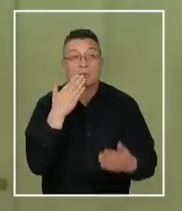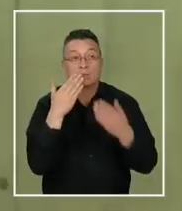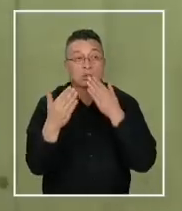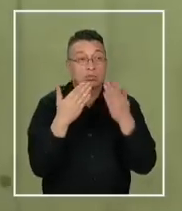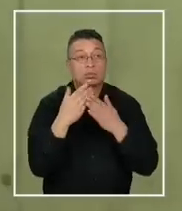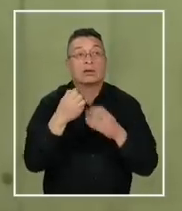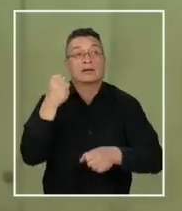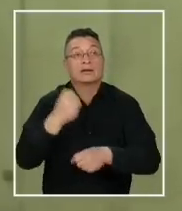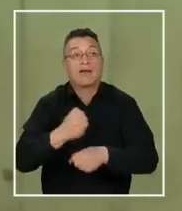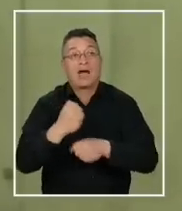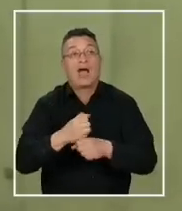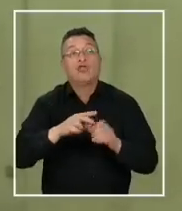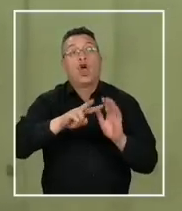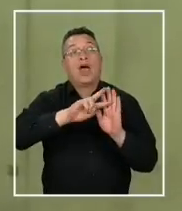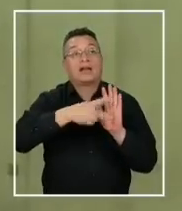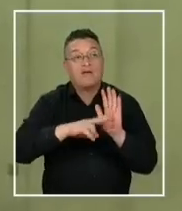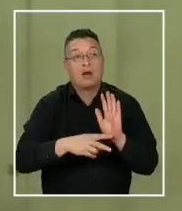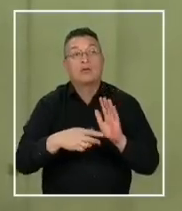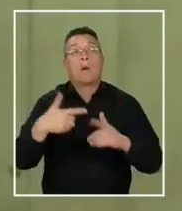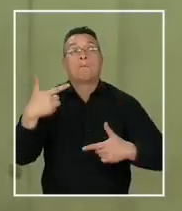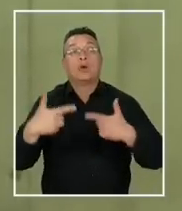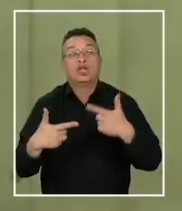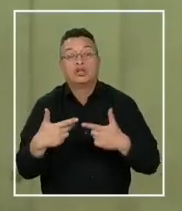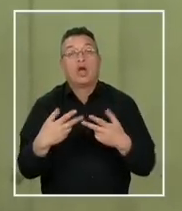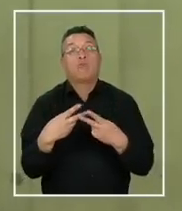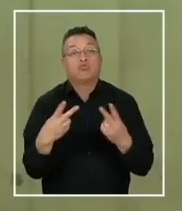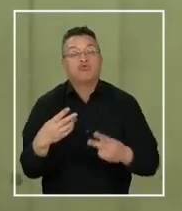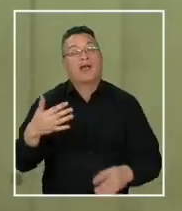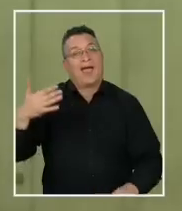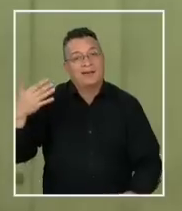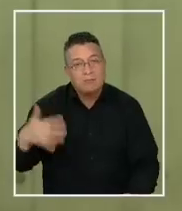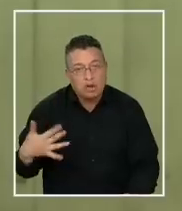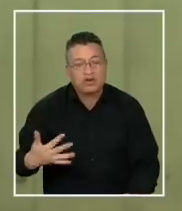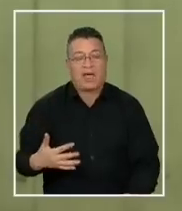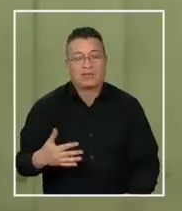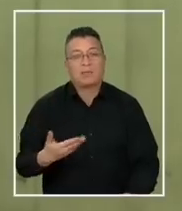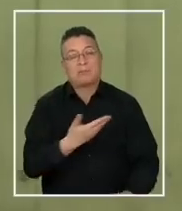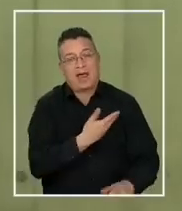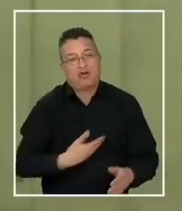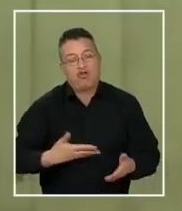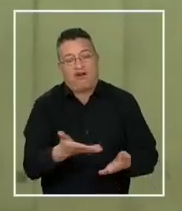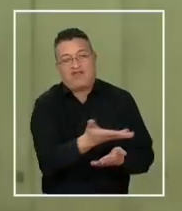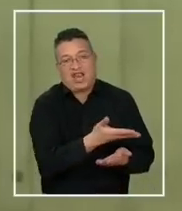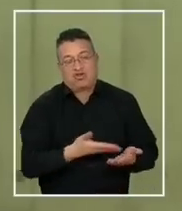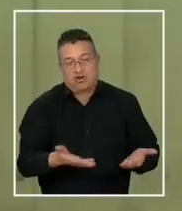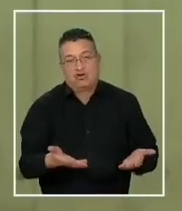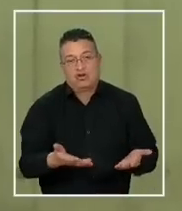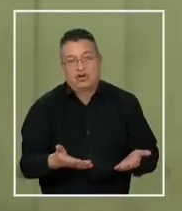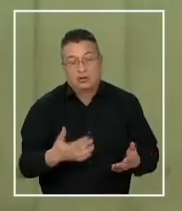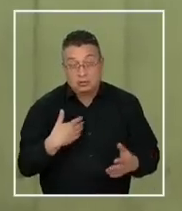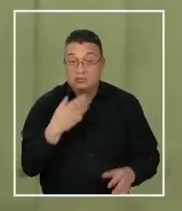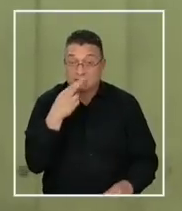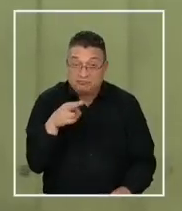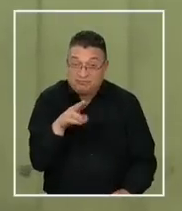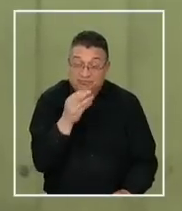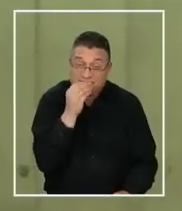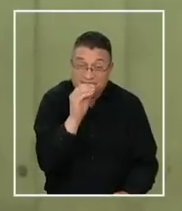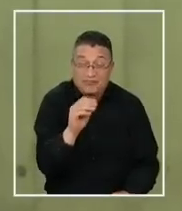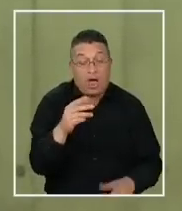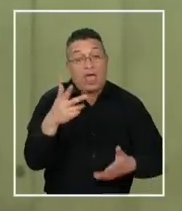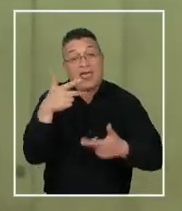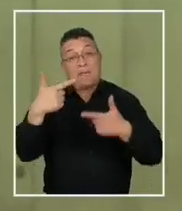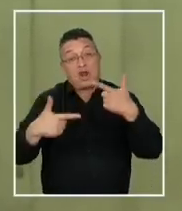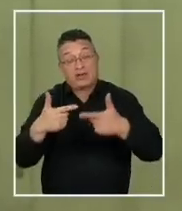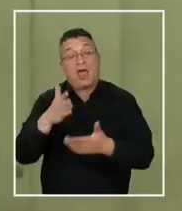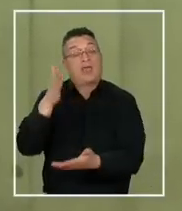trabajando en torno a una reforma o políticas públicas tan importantes, ¿no? Para el gobierno. Y insisto, esas son decisiones políticas